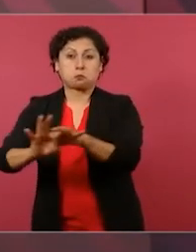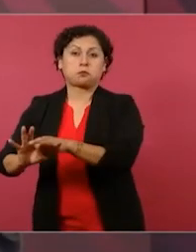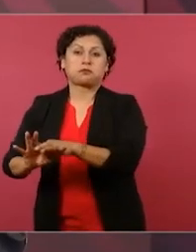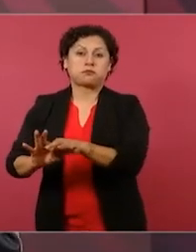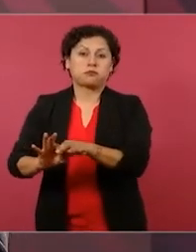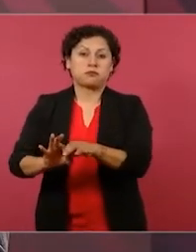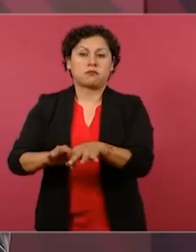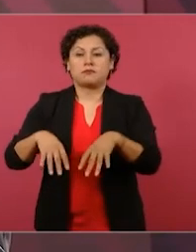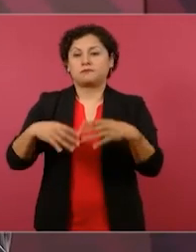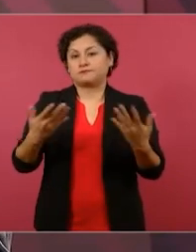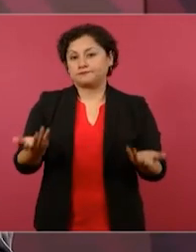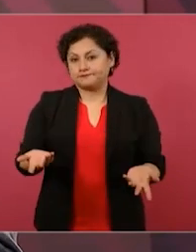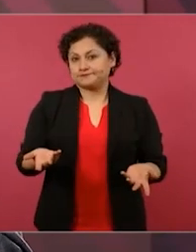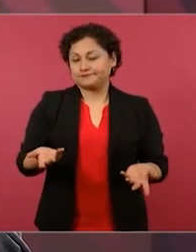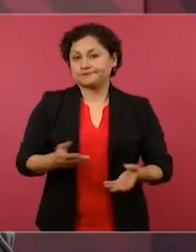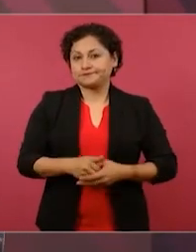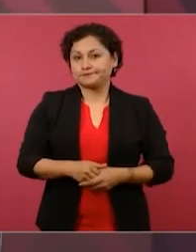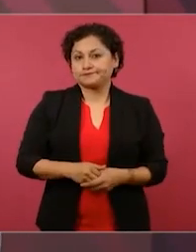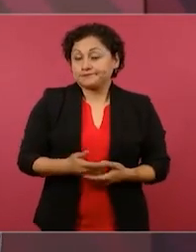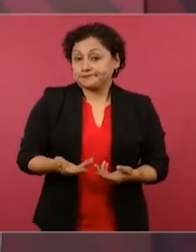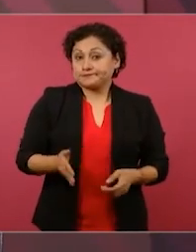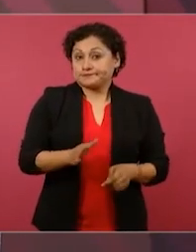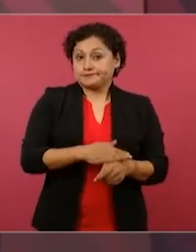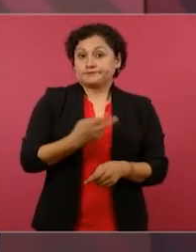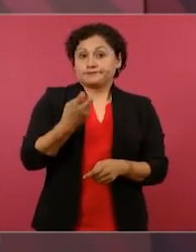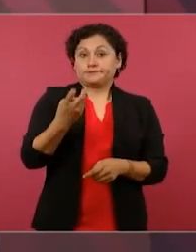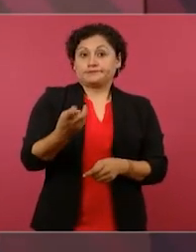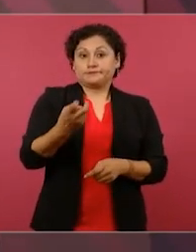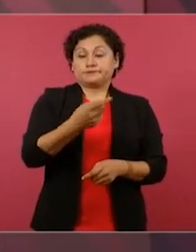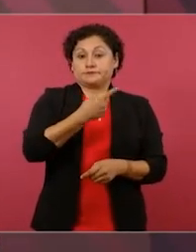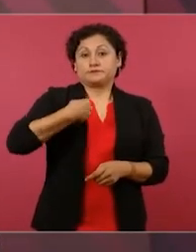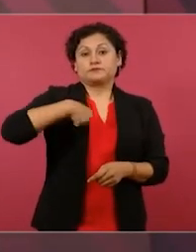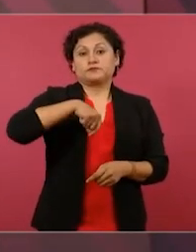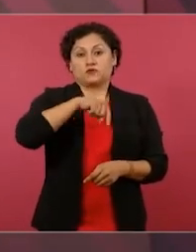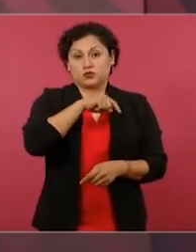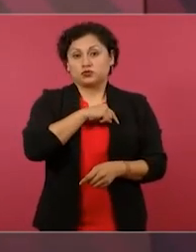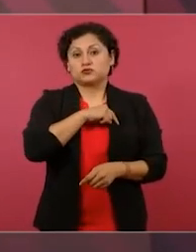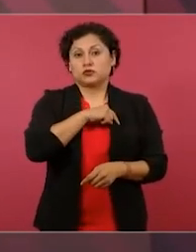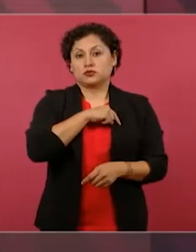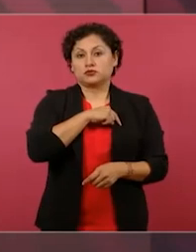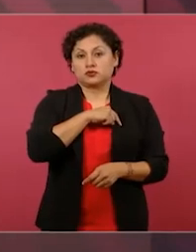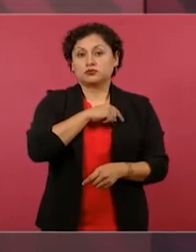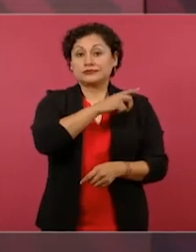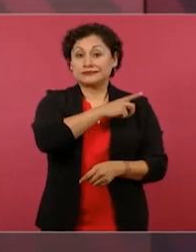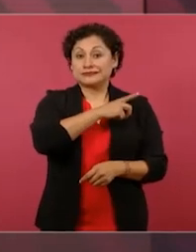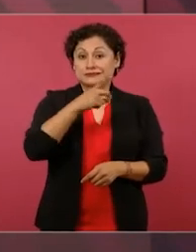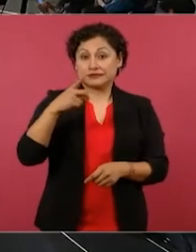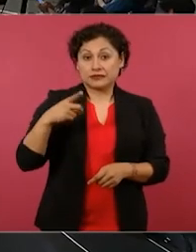sí tenemos que hacer el reconocimiento a los trabajadores